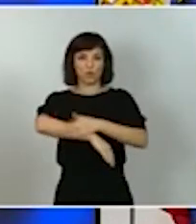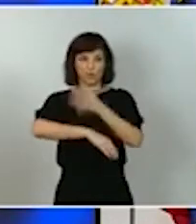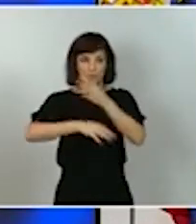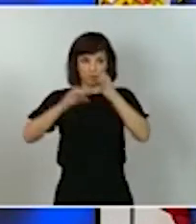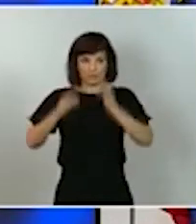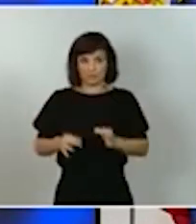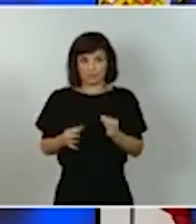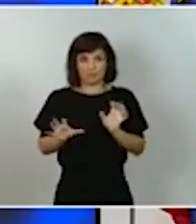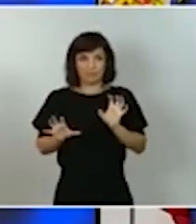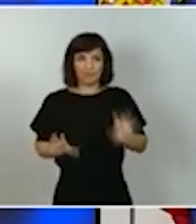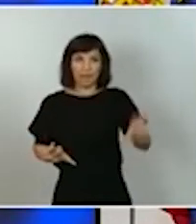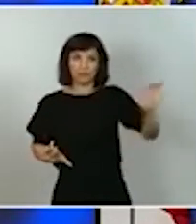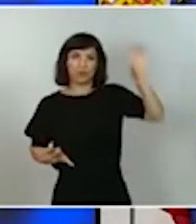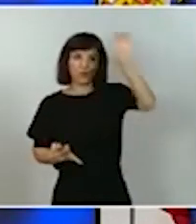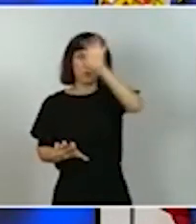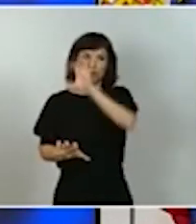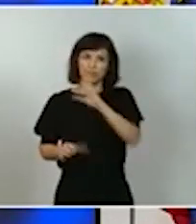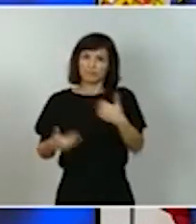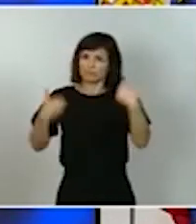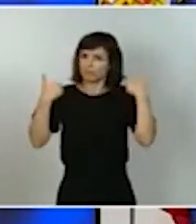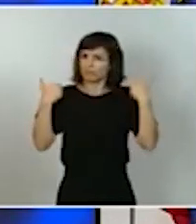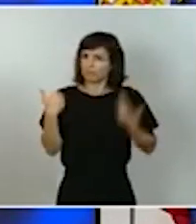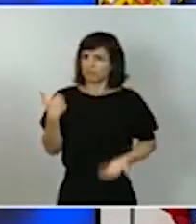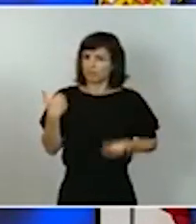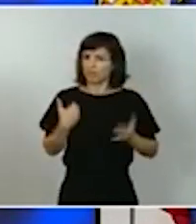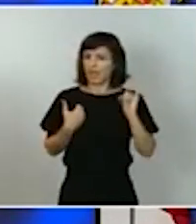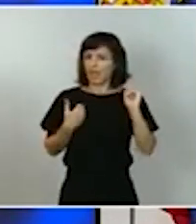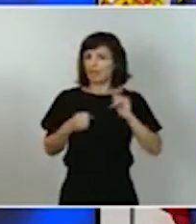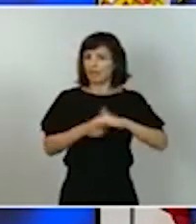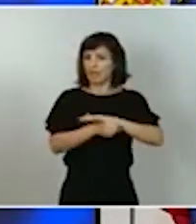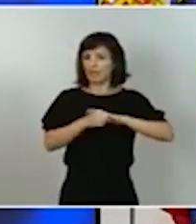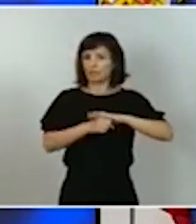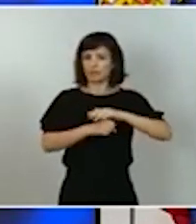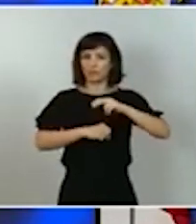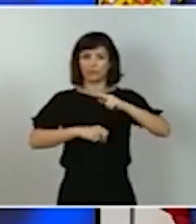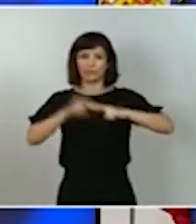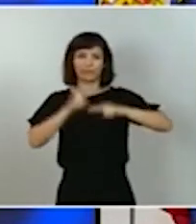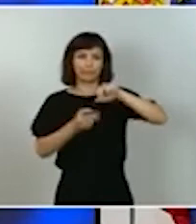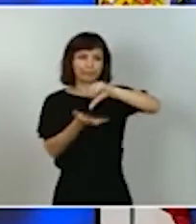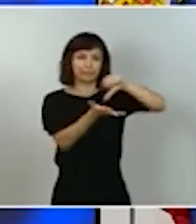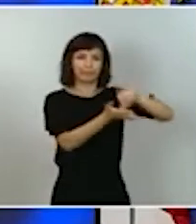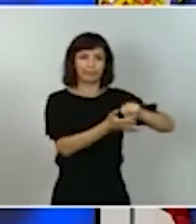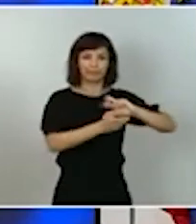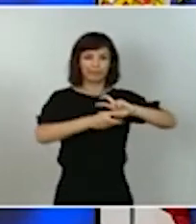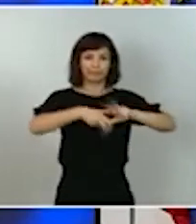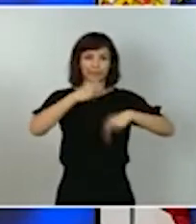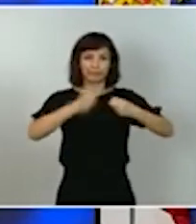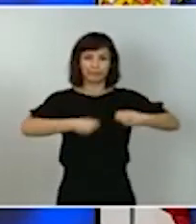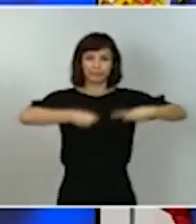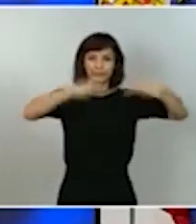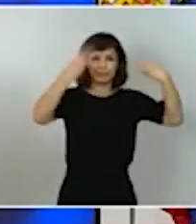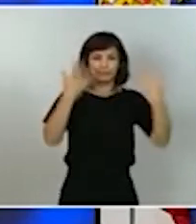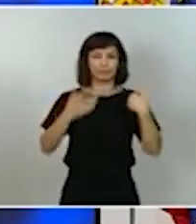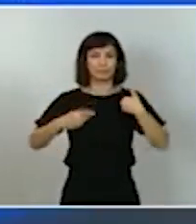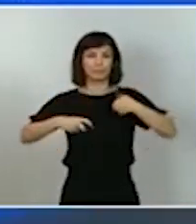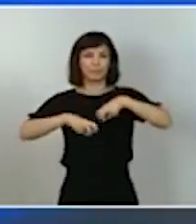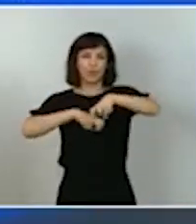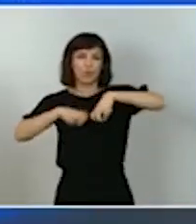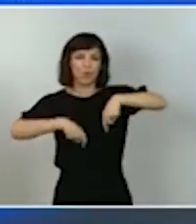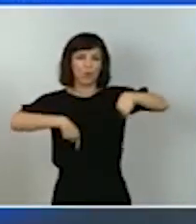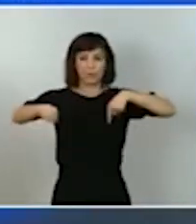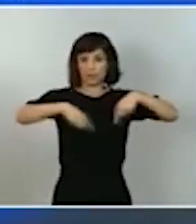las comunidades autónomas tienen competencias muy importantes en el ámbito urbanístico en el ámbito de la rehabilitación de viviendas en el ámbito de la movilidad por citar